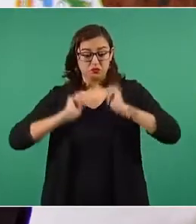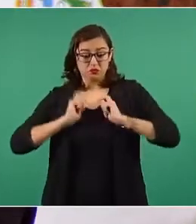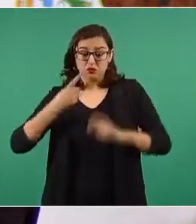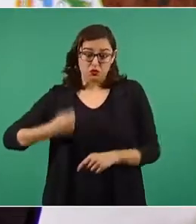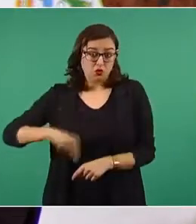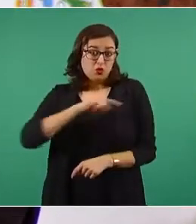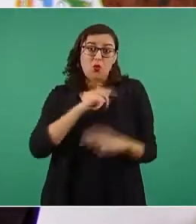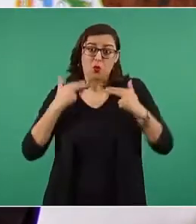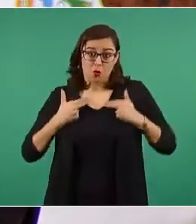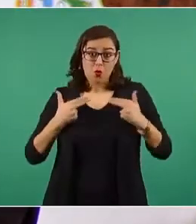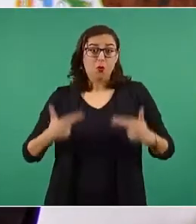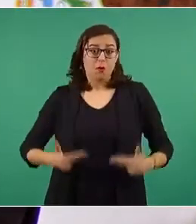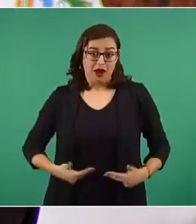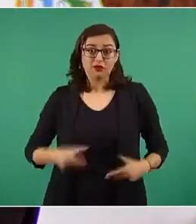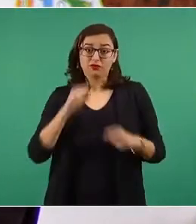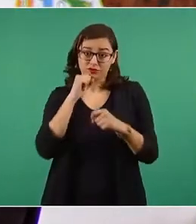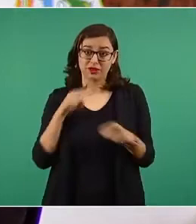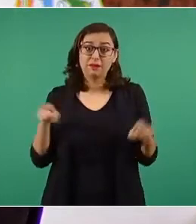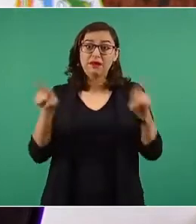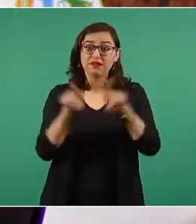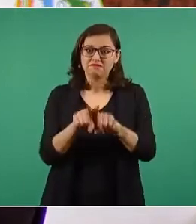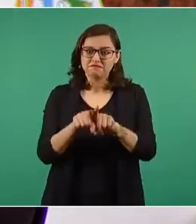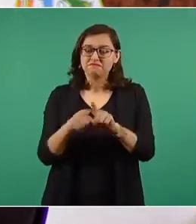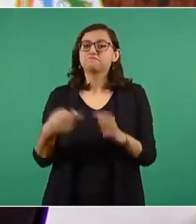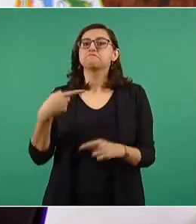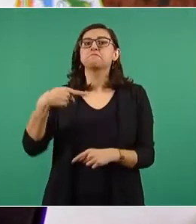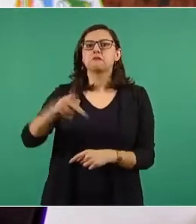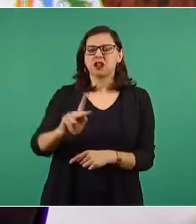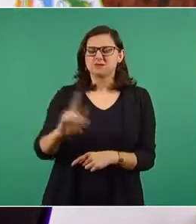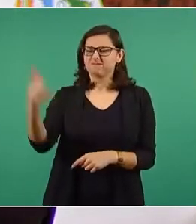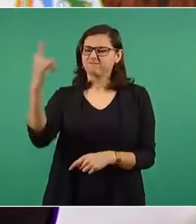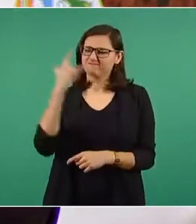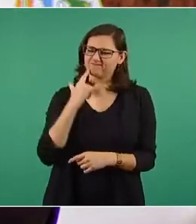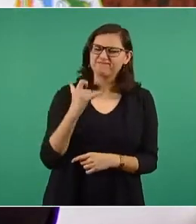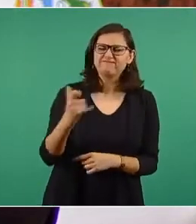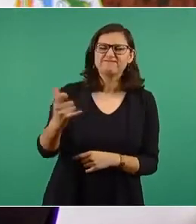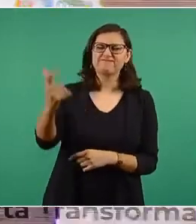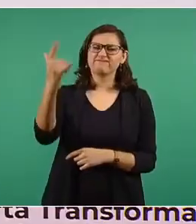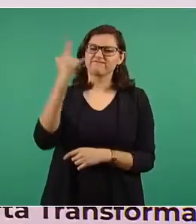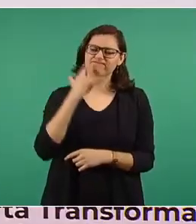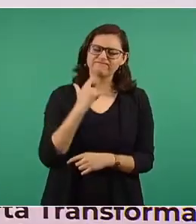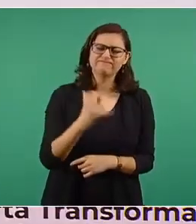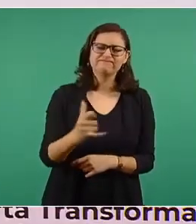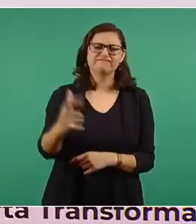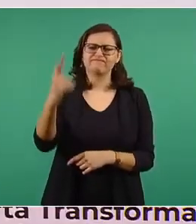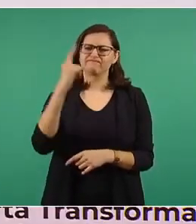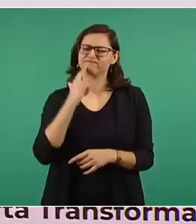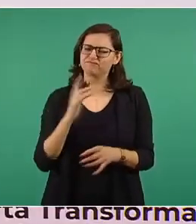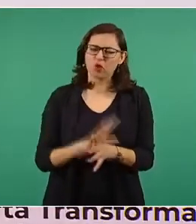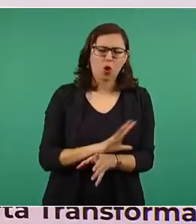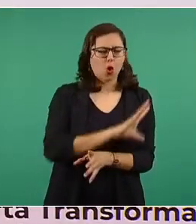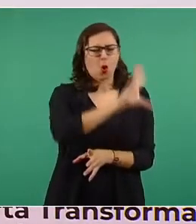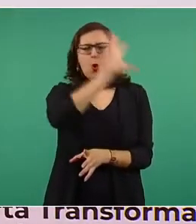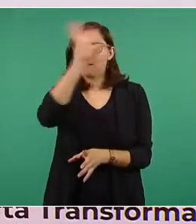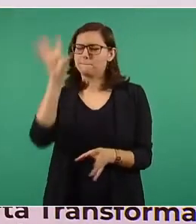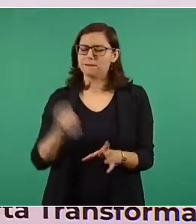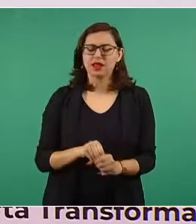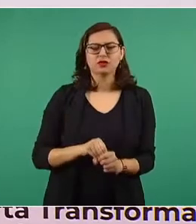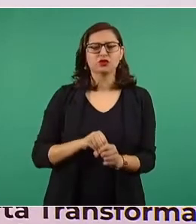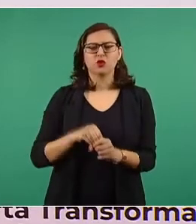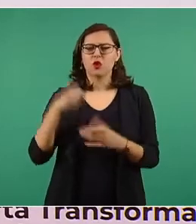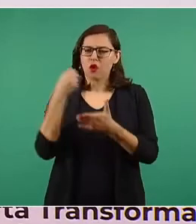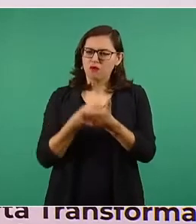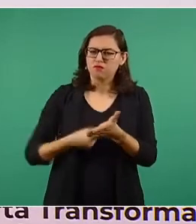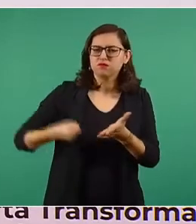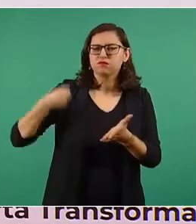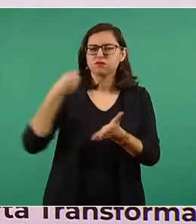posible para enfrentar esta pandemia y salvar vidas. Es